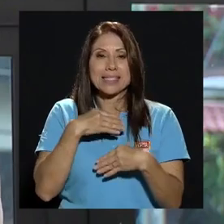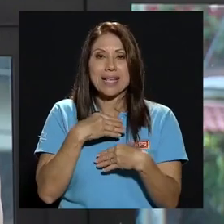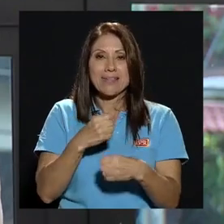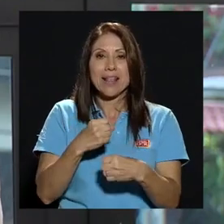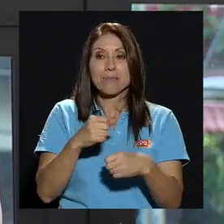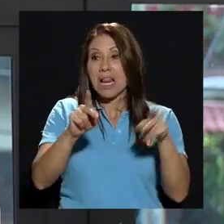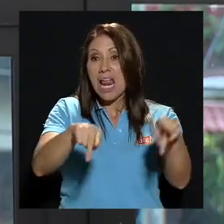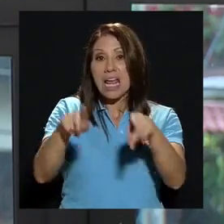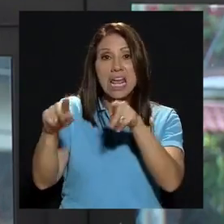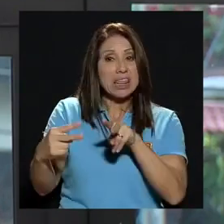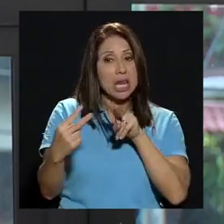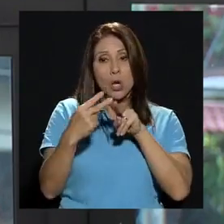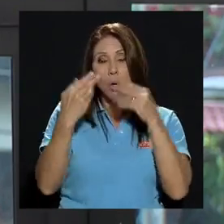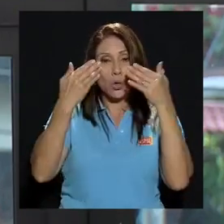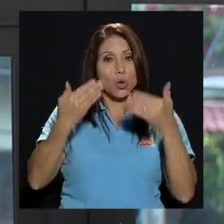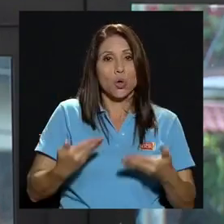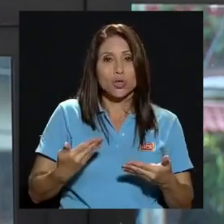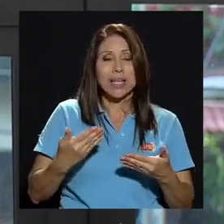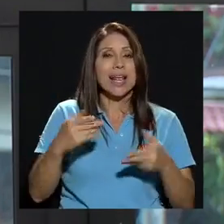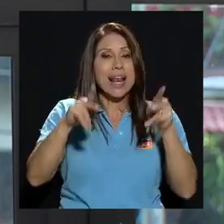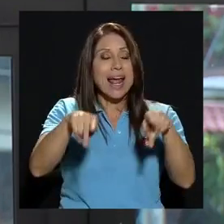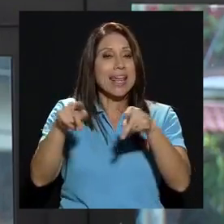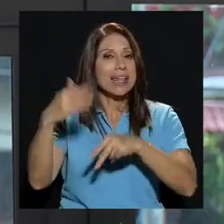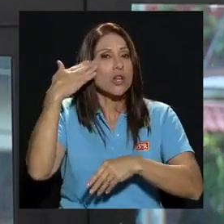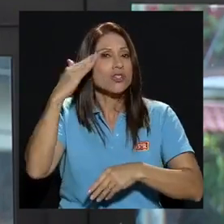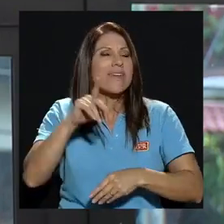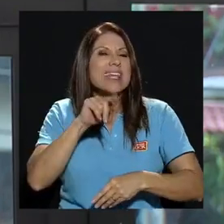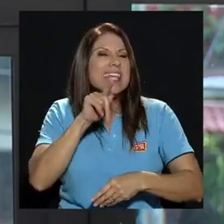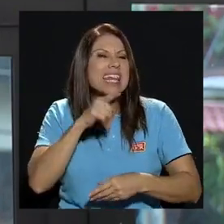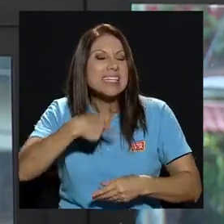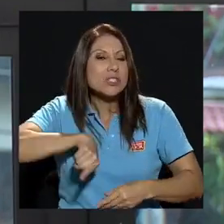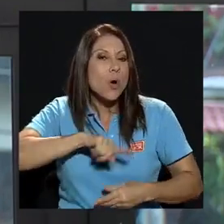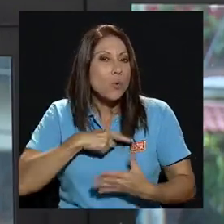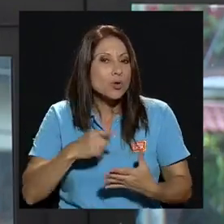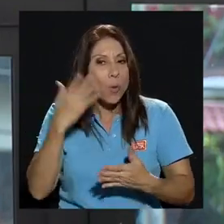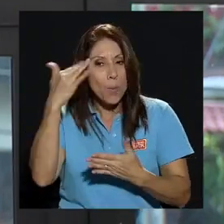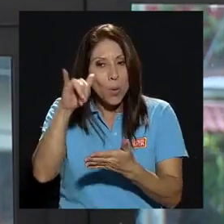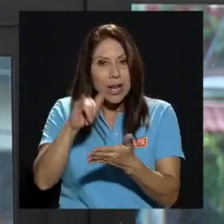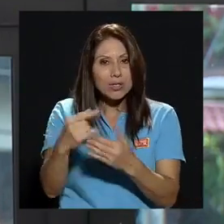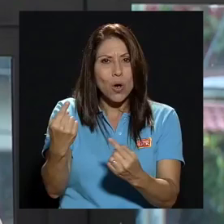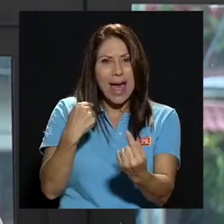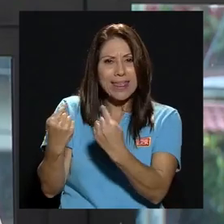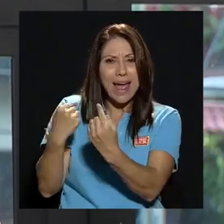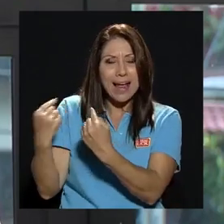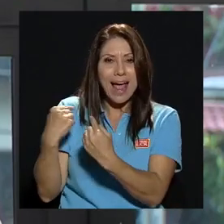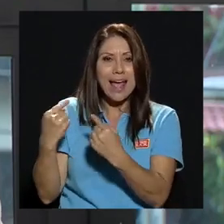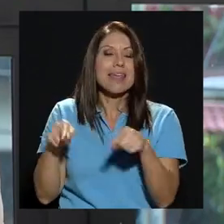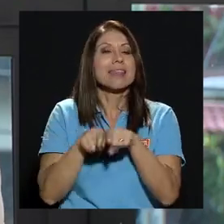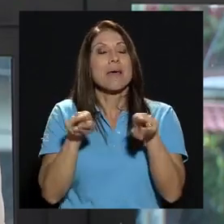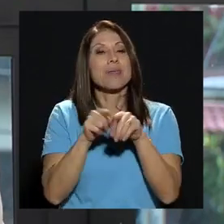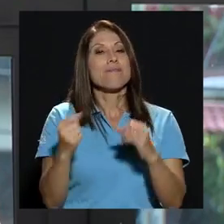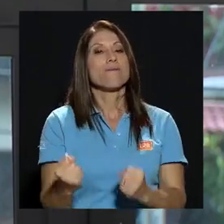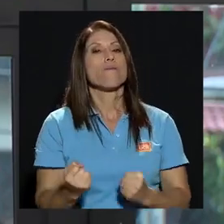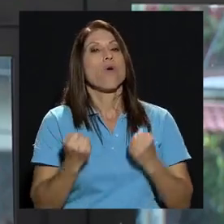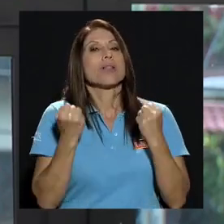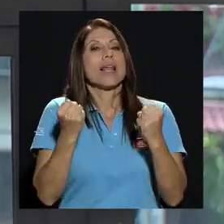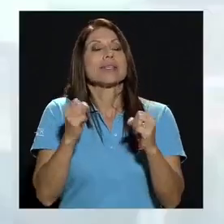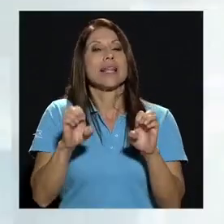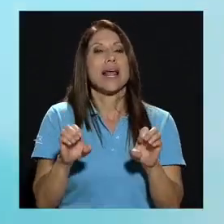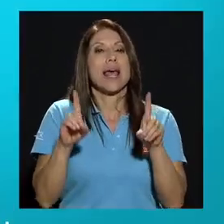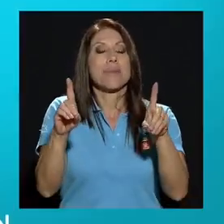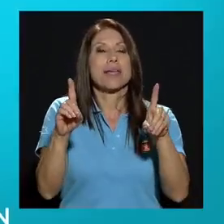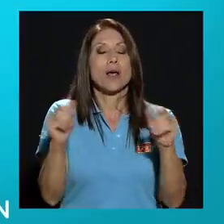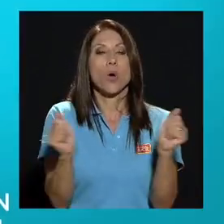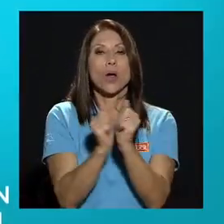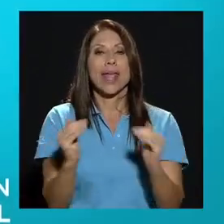nos está atacando la gente no sabe quiénes somos y también fortalecer la academia por medio de una equidad académica